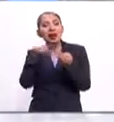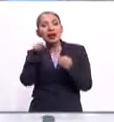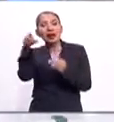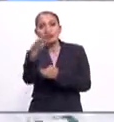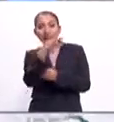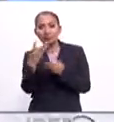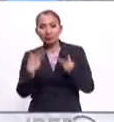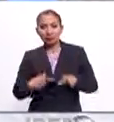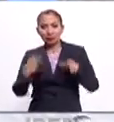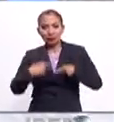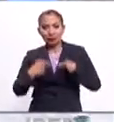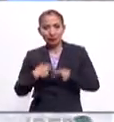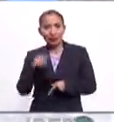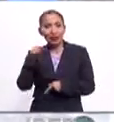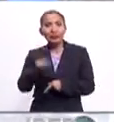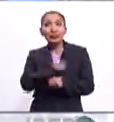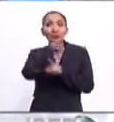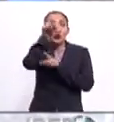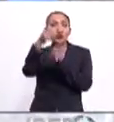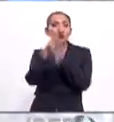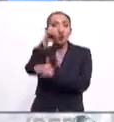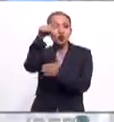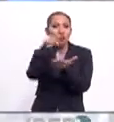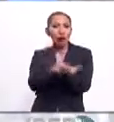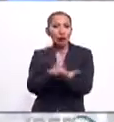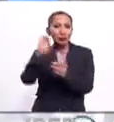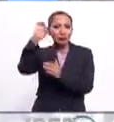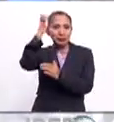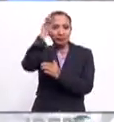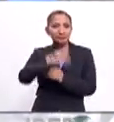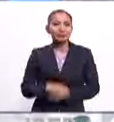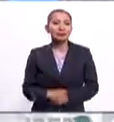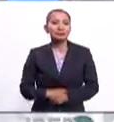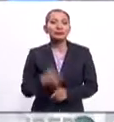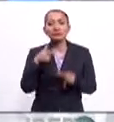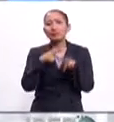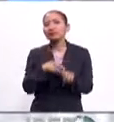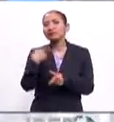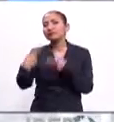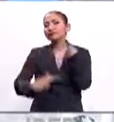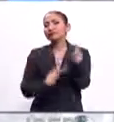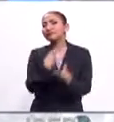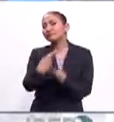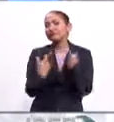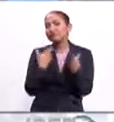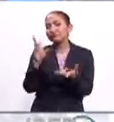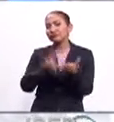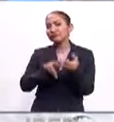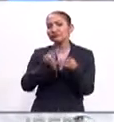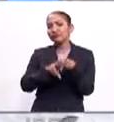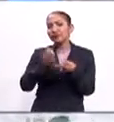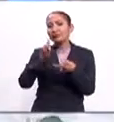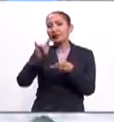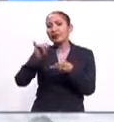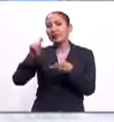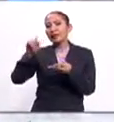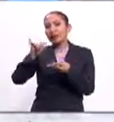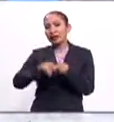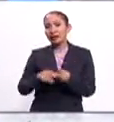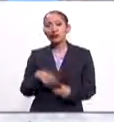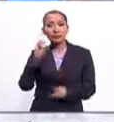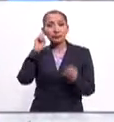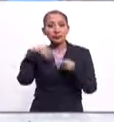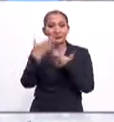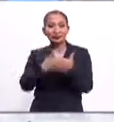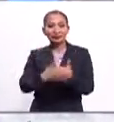de estos navegantes espaciales hacia su nuevo hogar en el espacio. Y sigue enviando tus preguntas usando el hashtag Espacio a Tierra.